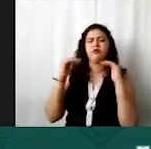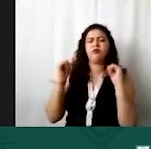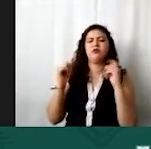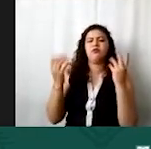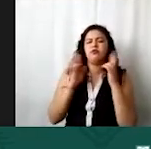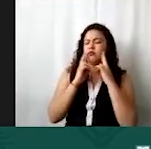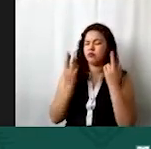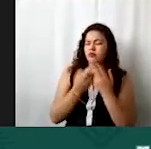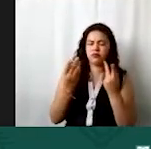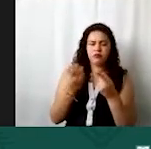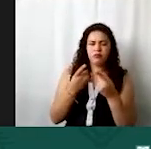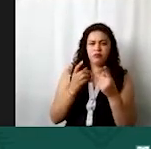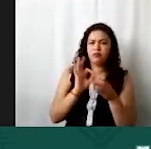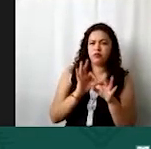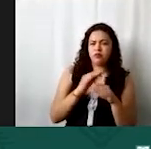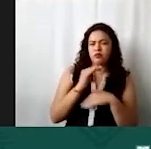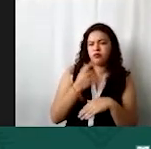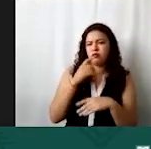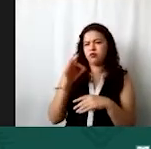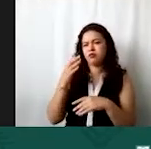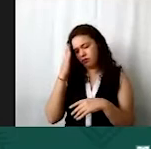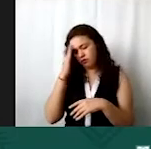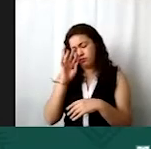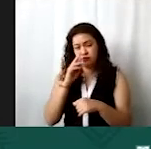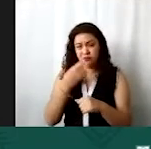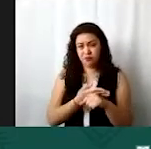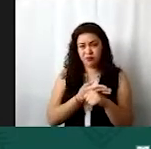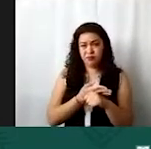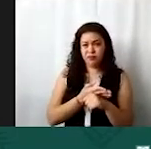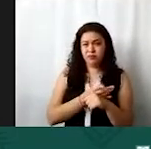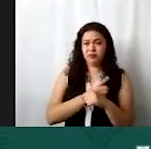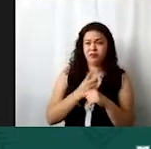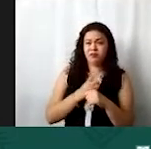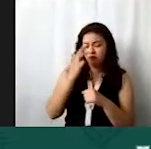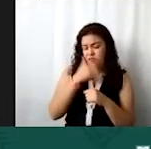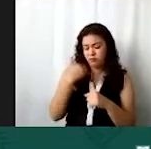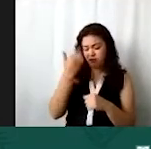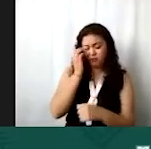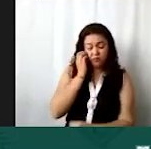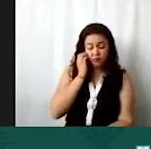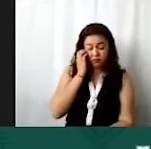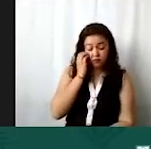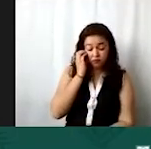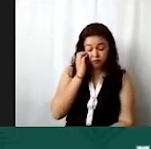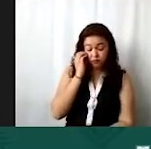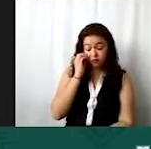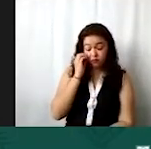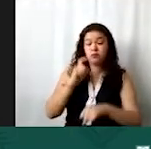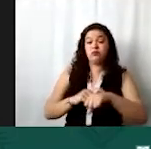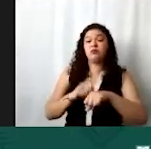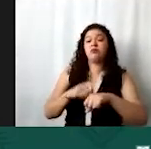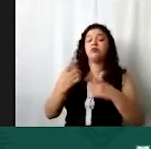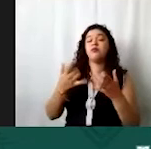ordinaria o extraordinaria de patronato deben de verificar esto la hora el día el año